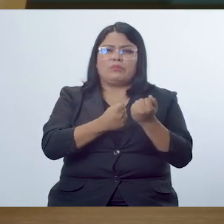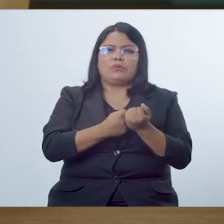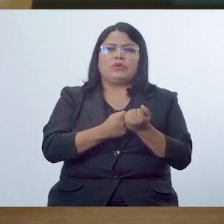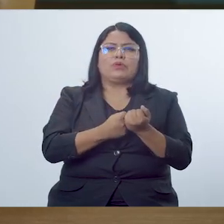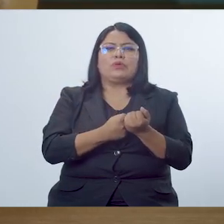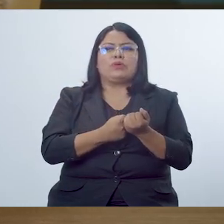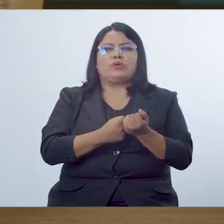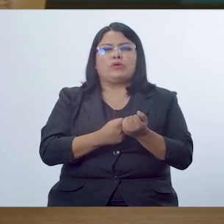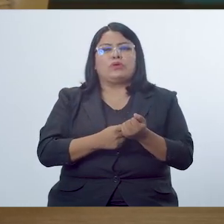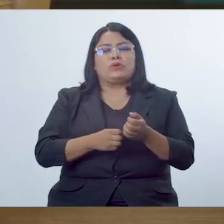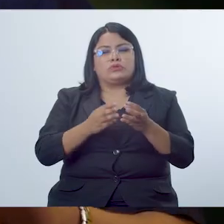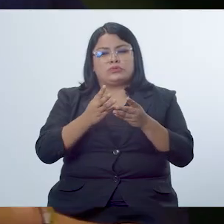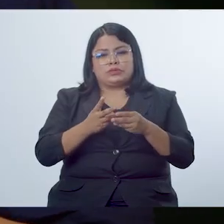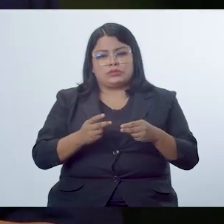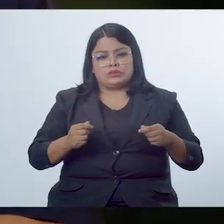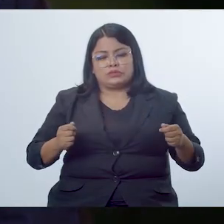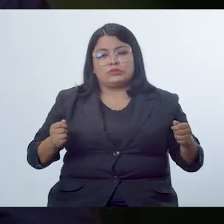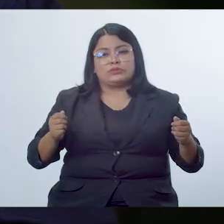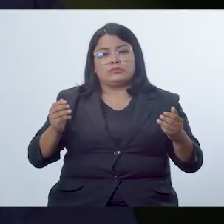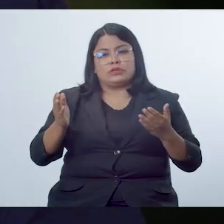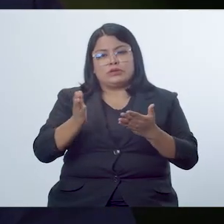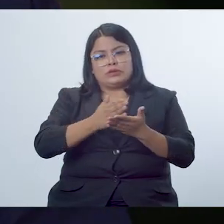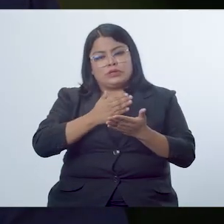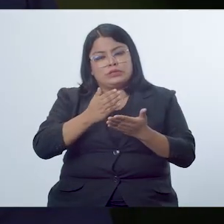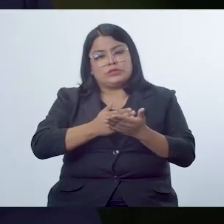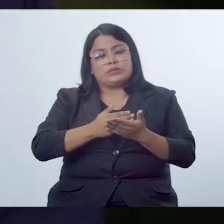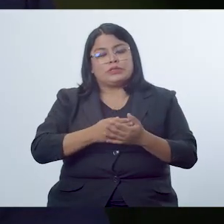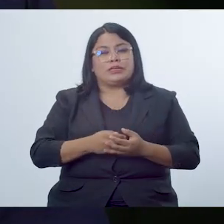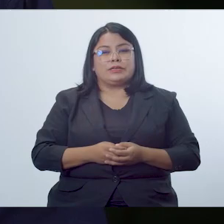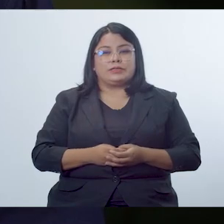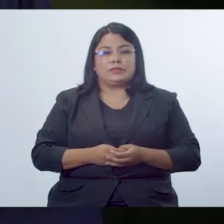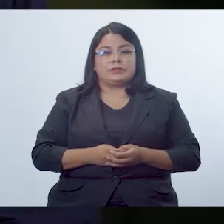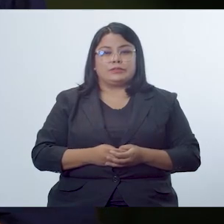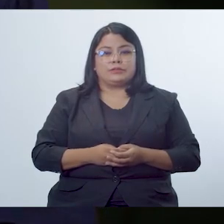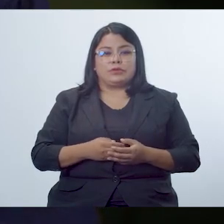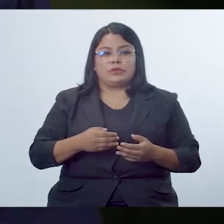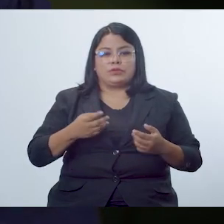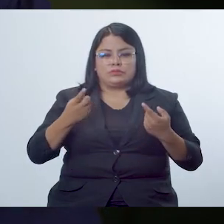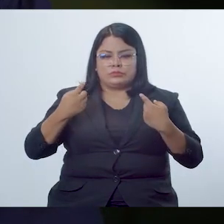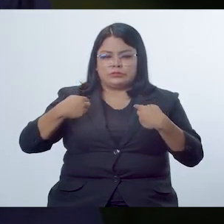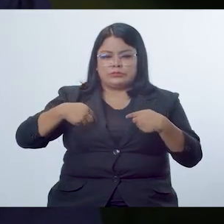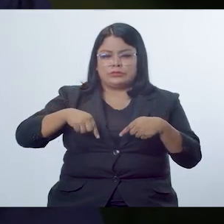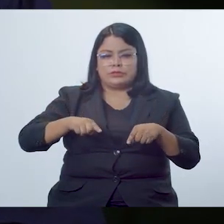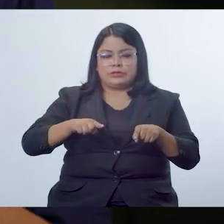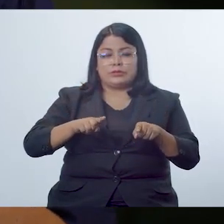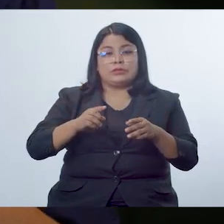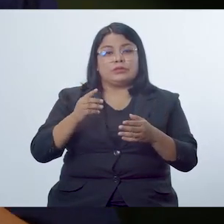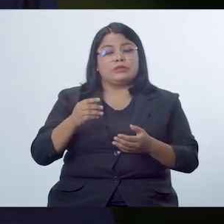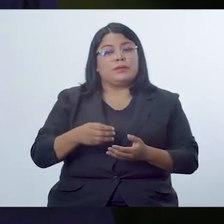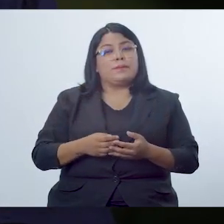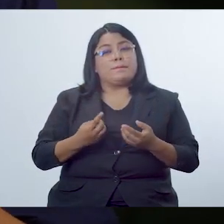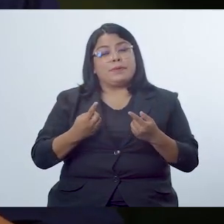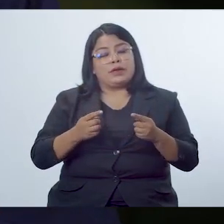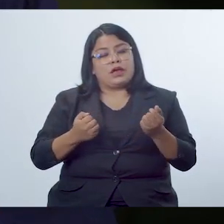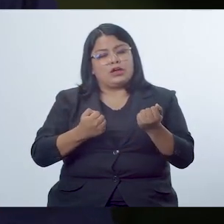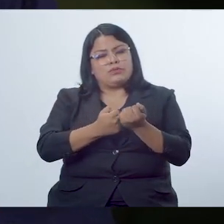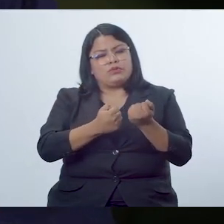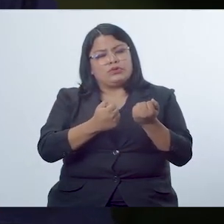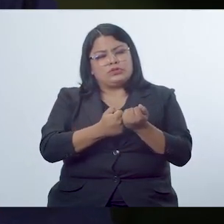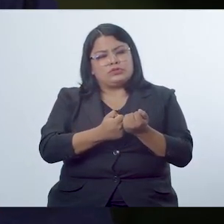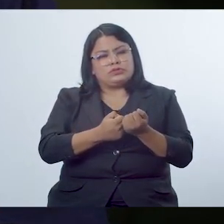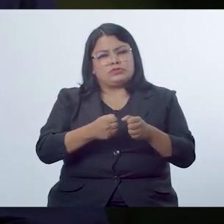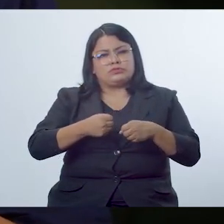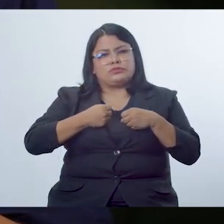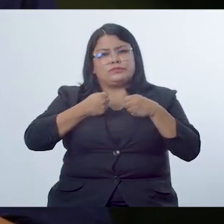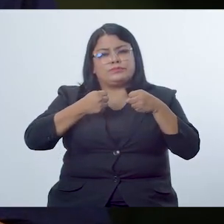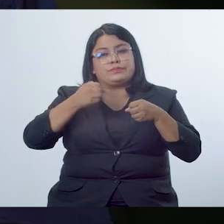lecturas que responden a las que se han estudiado o a las tipologías de la unidad no es parte de la secuencia pero sí ayuda a